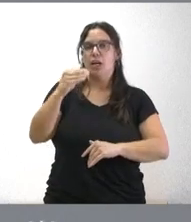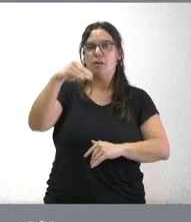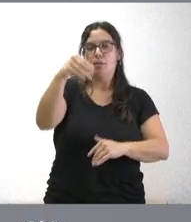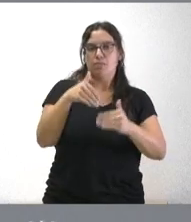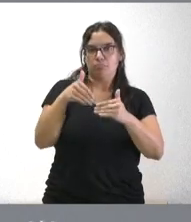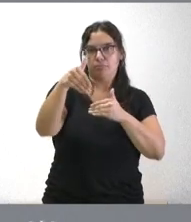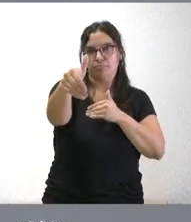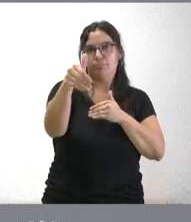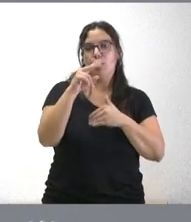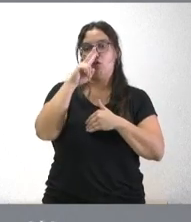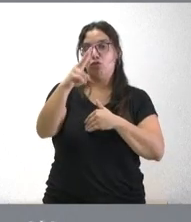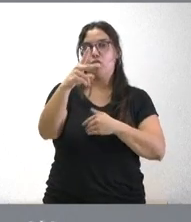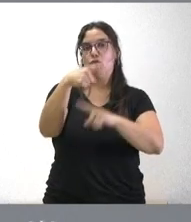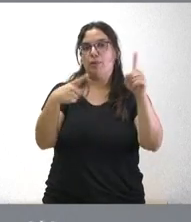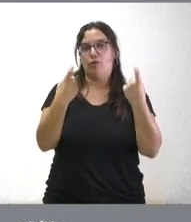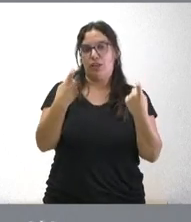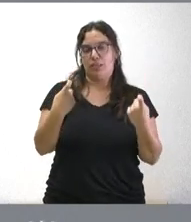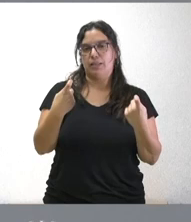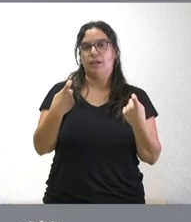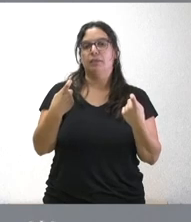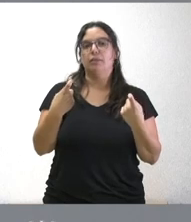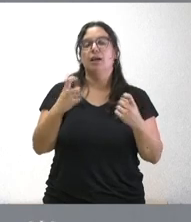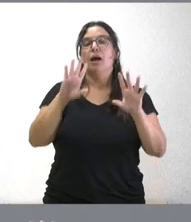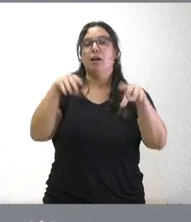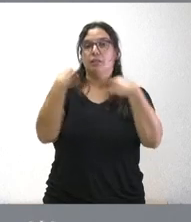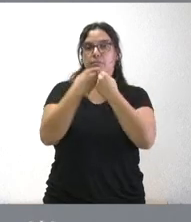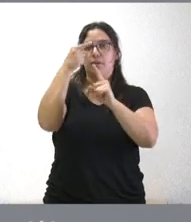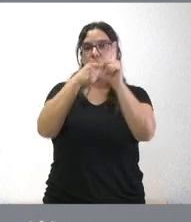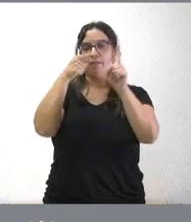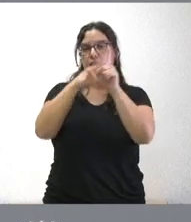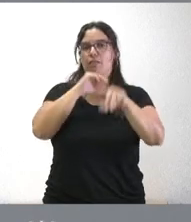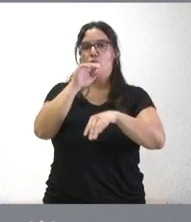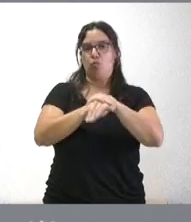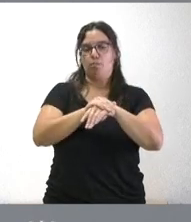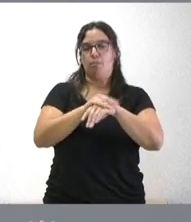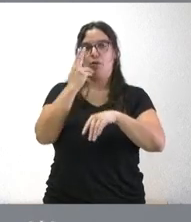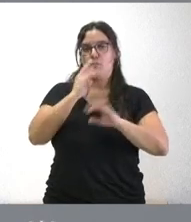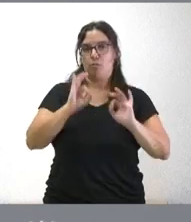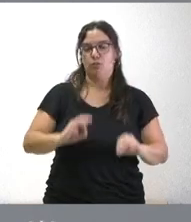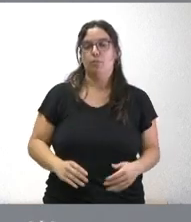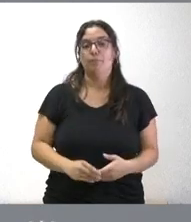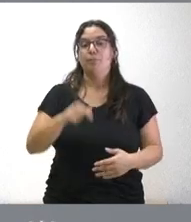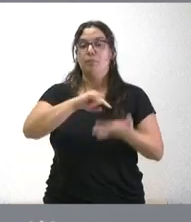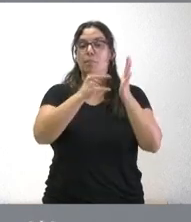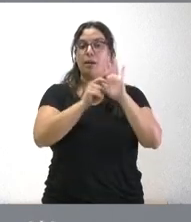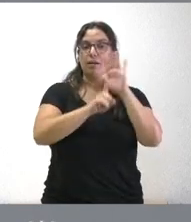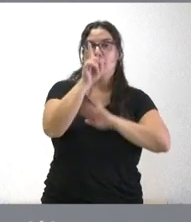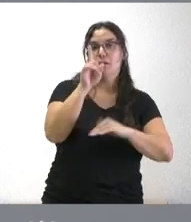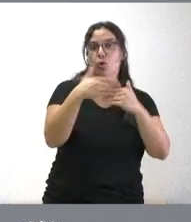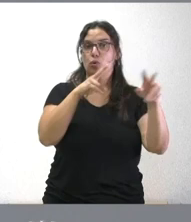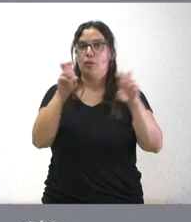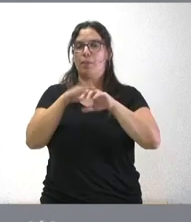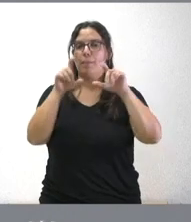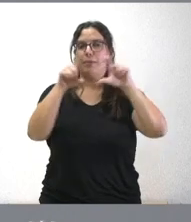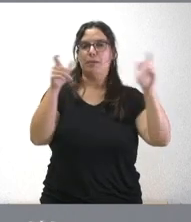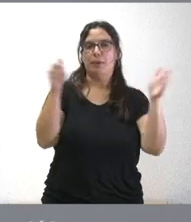durante los dos años y medio que quedan de legislatura para alcanzar la cifra de referencia que nos habíamos comprometido este plan de crecimiento innovador para pymes